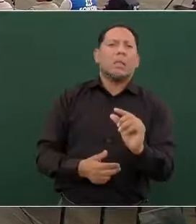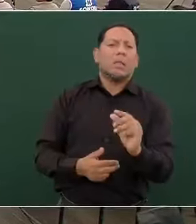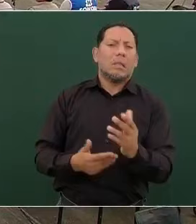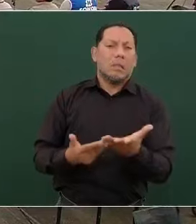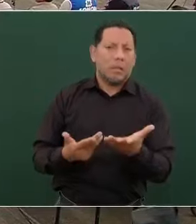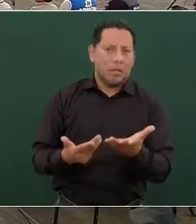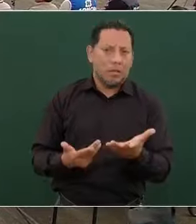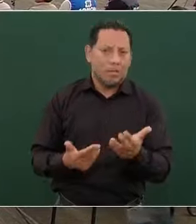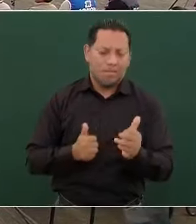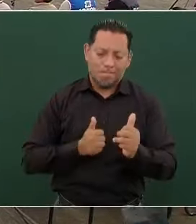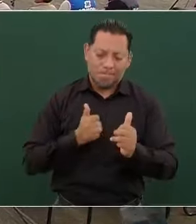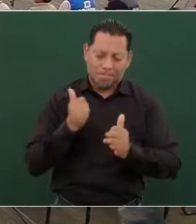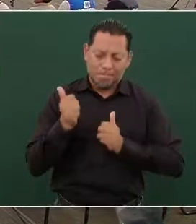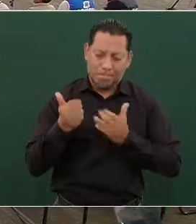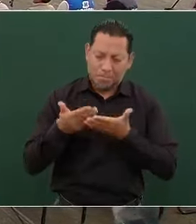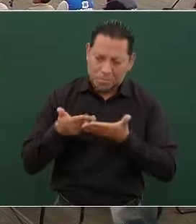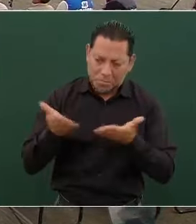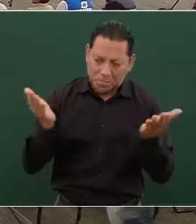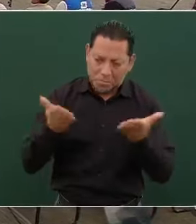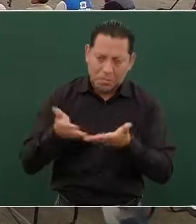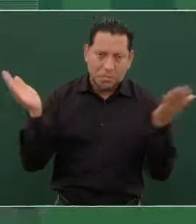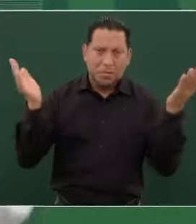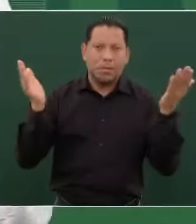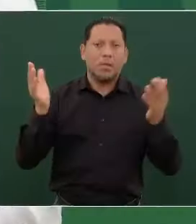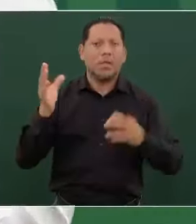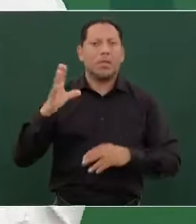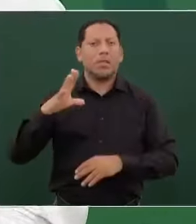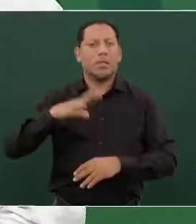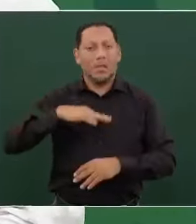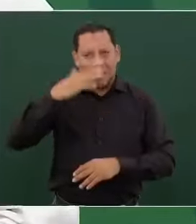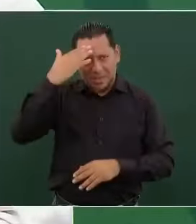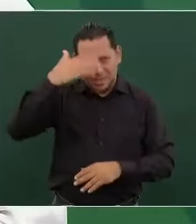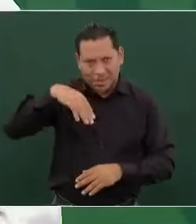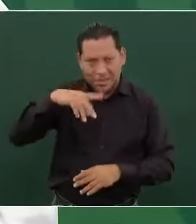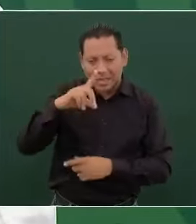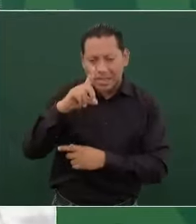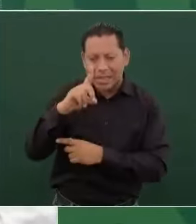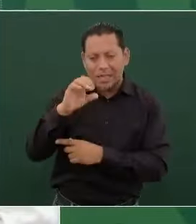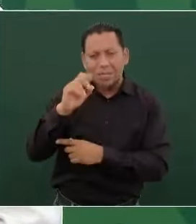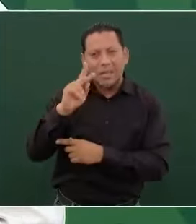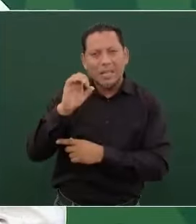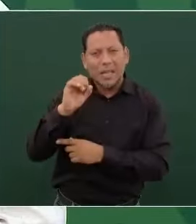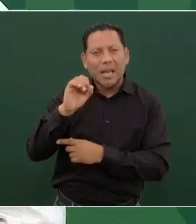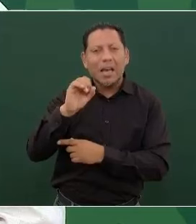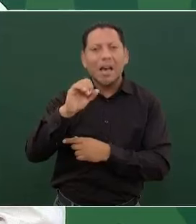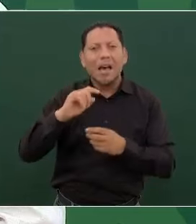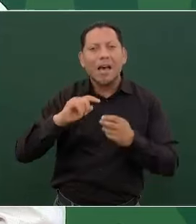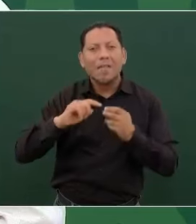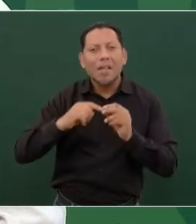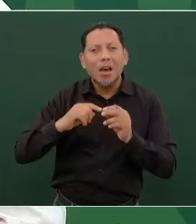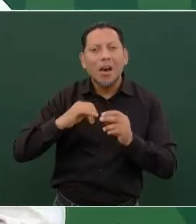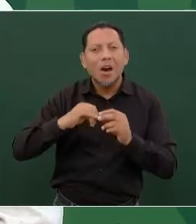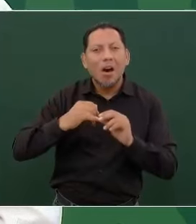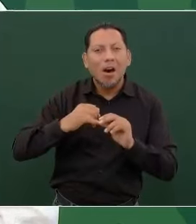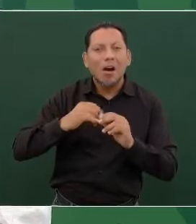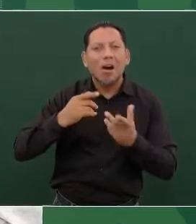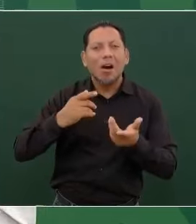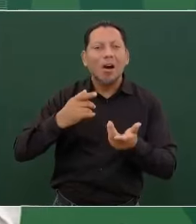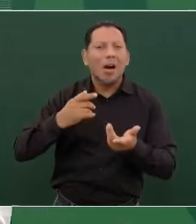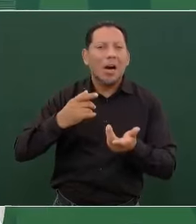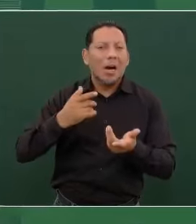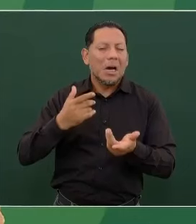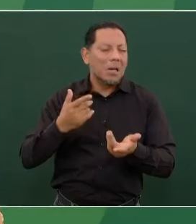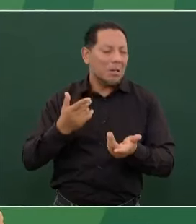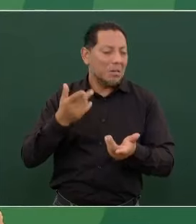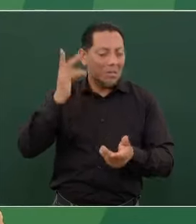entregaban las despensas, el frijol con gorgojo, pollos, patos,